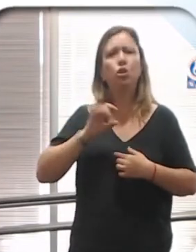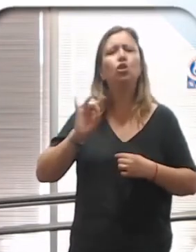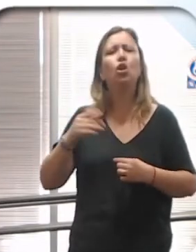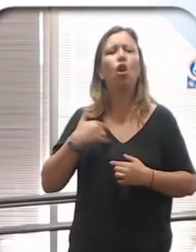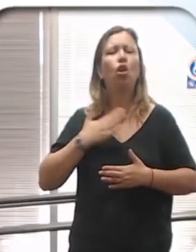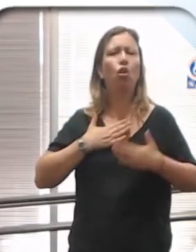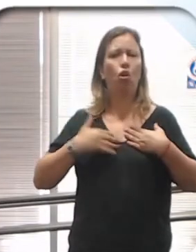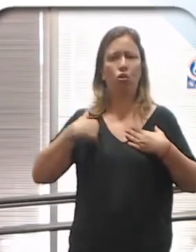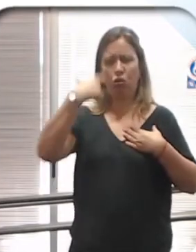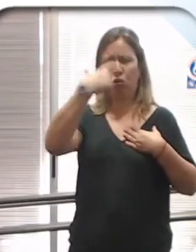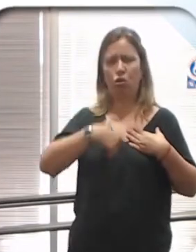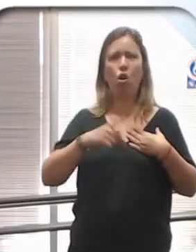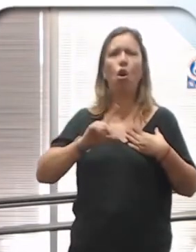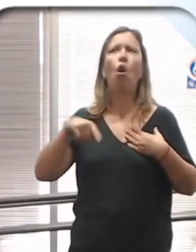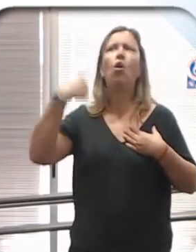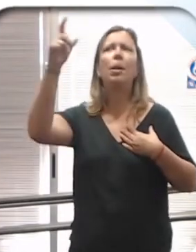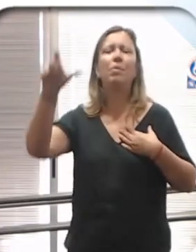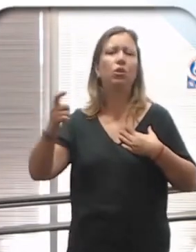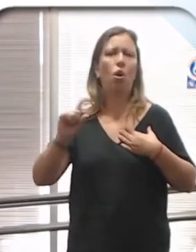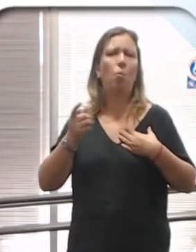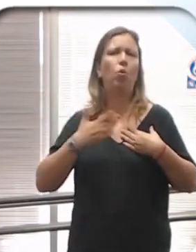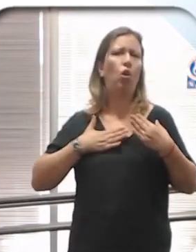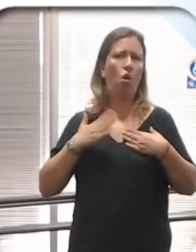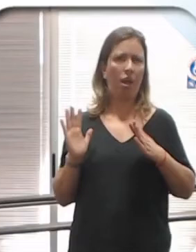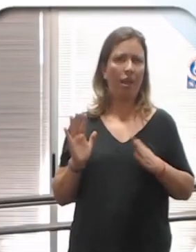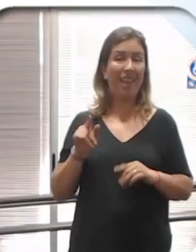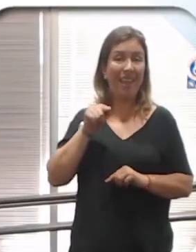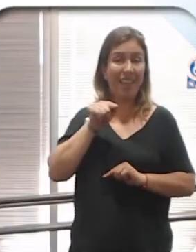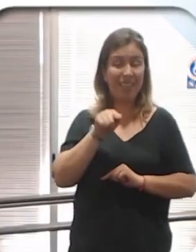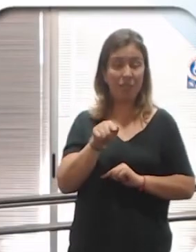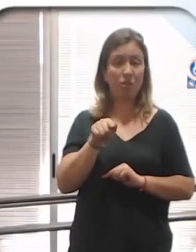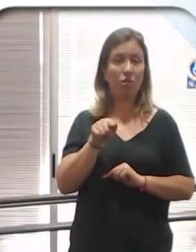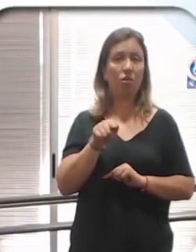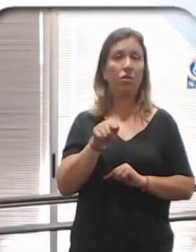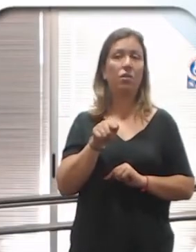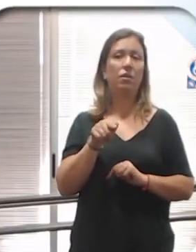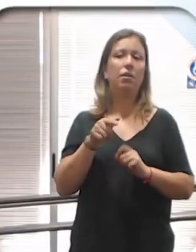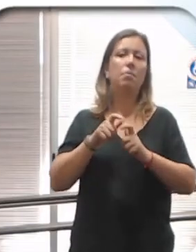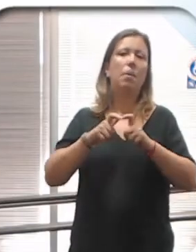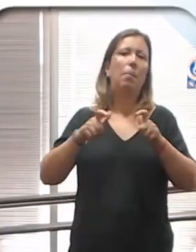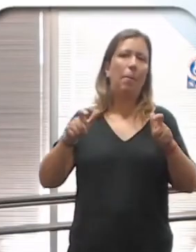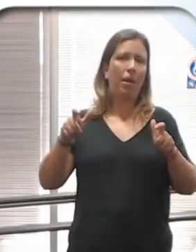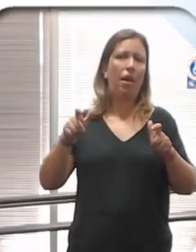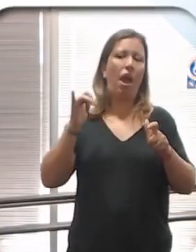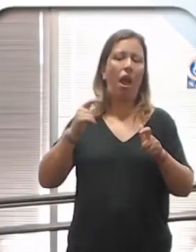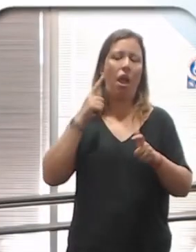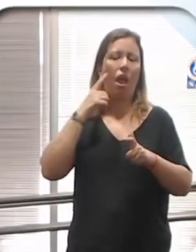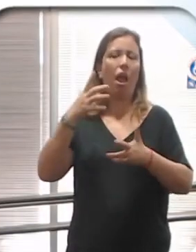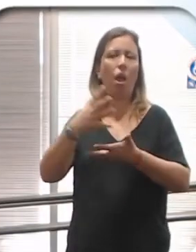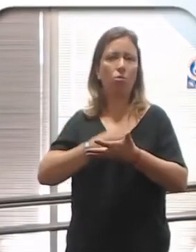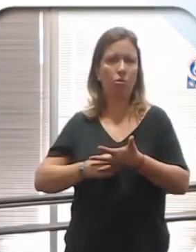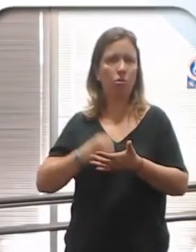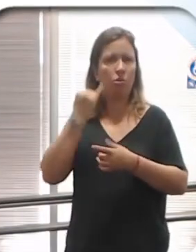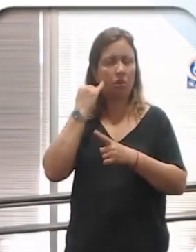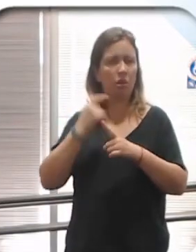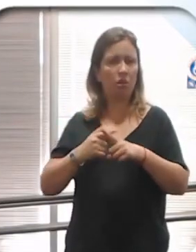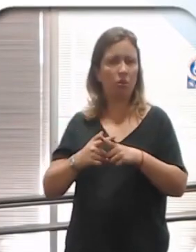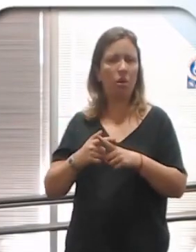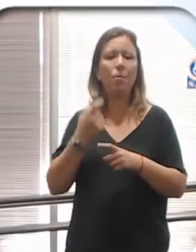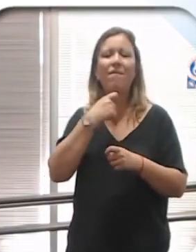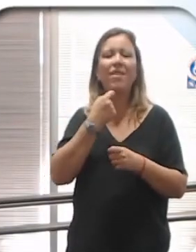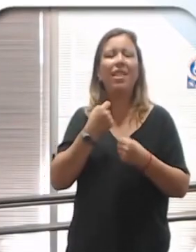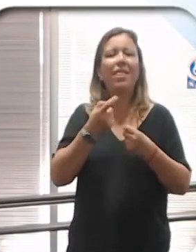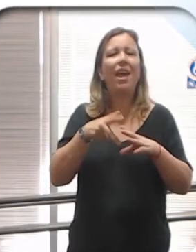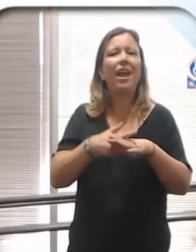toco yo, nadie más. Entonces, en ese sentido, se da más situaciones de abuso sexual, porque no les damos